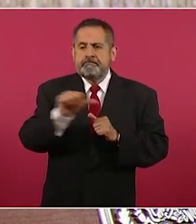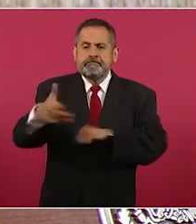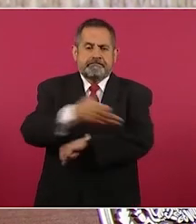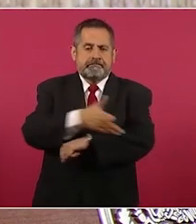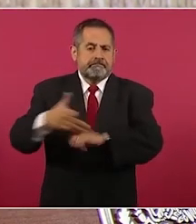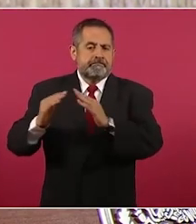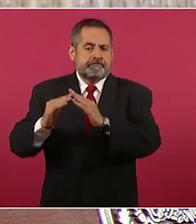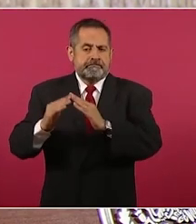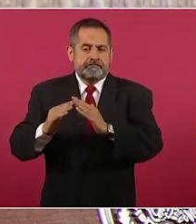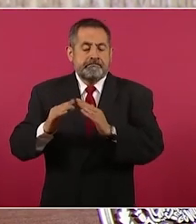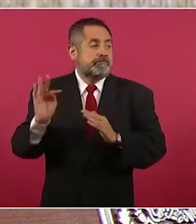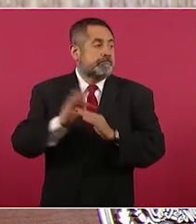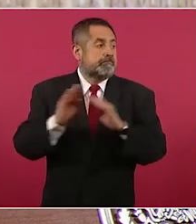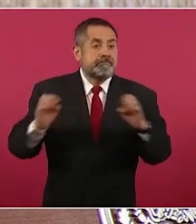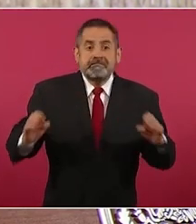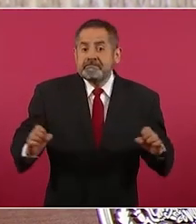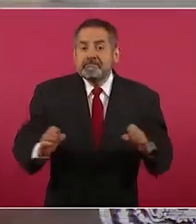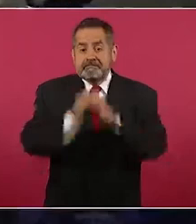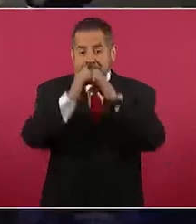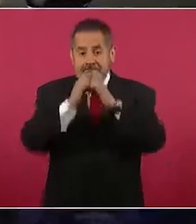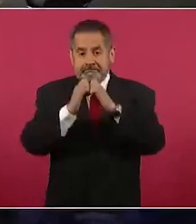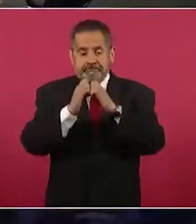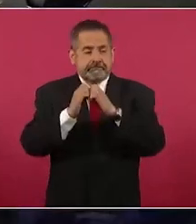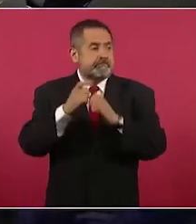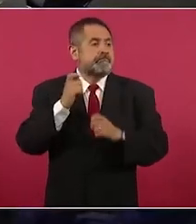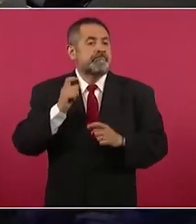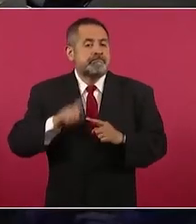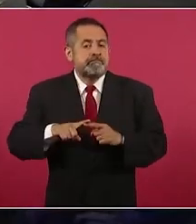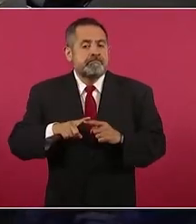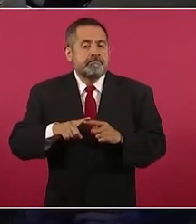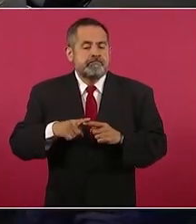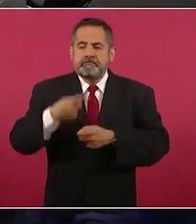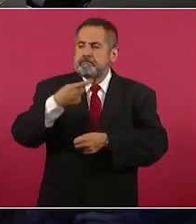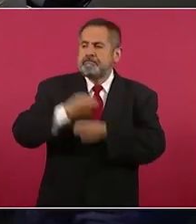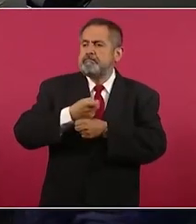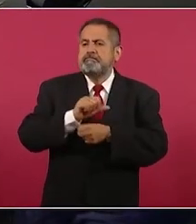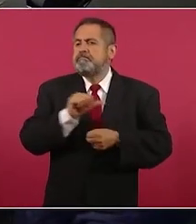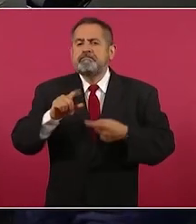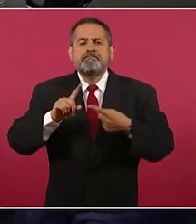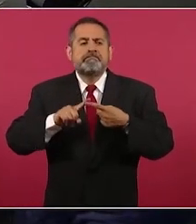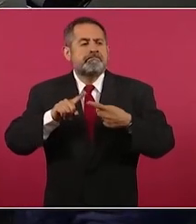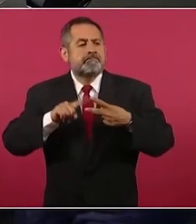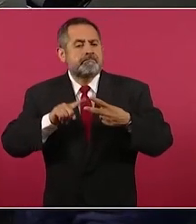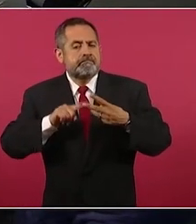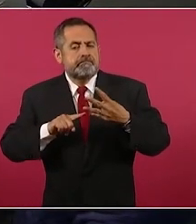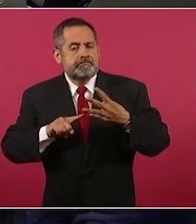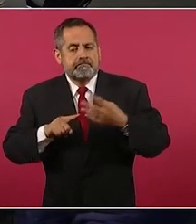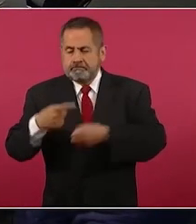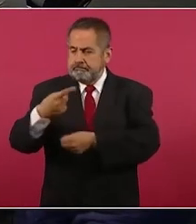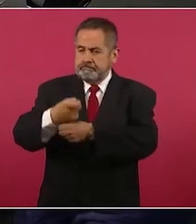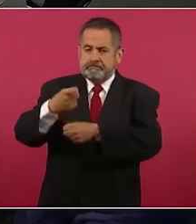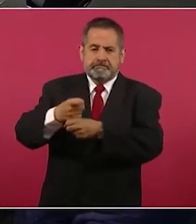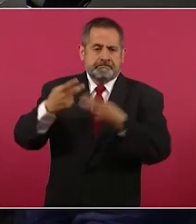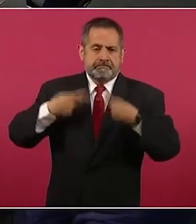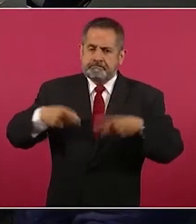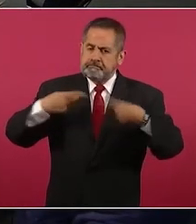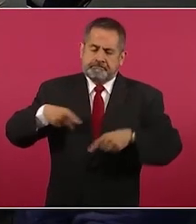se tiene que priorizar y se tiene que atender primero a la gente.